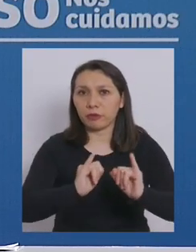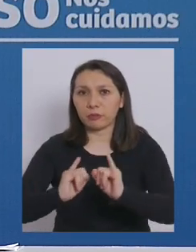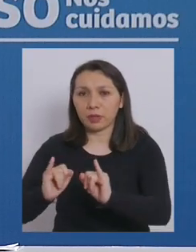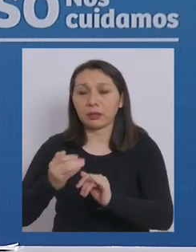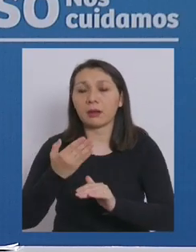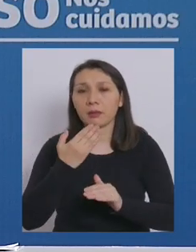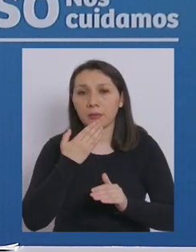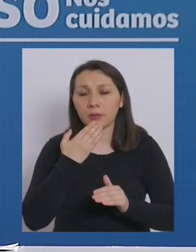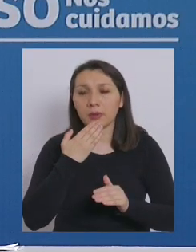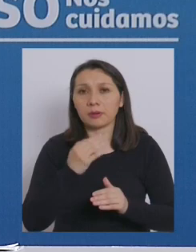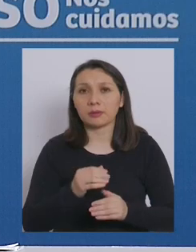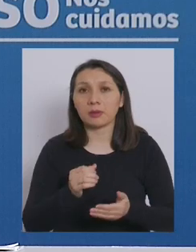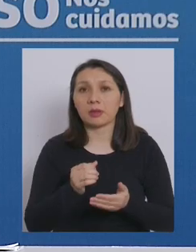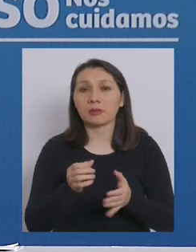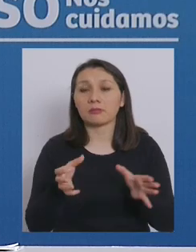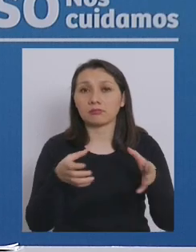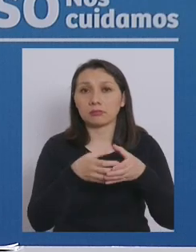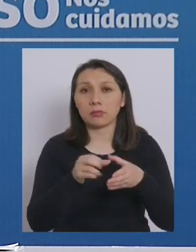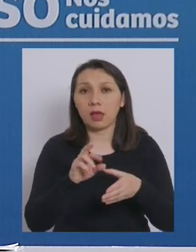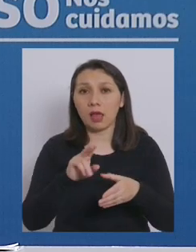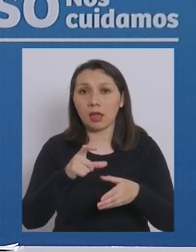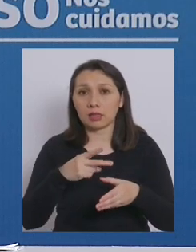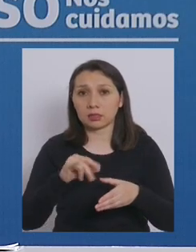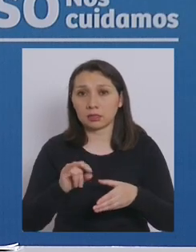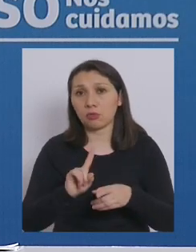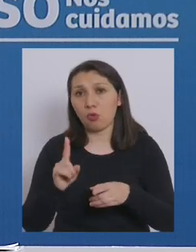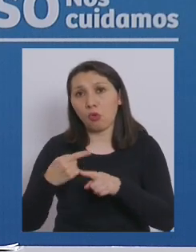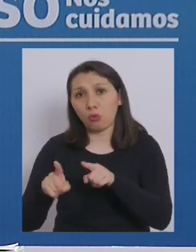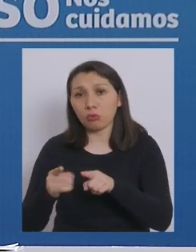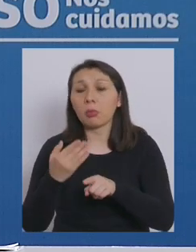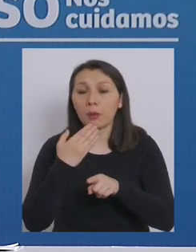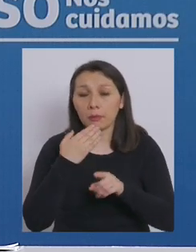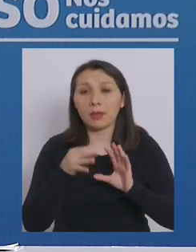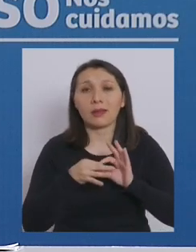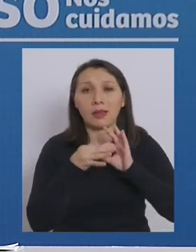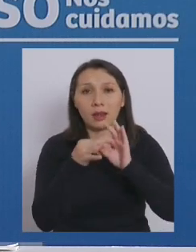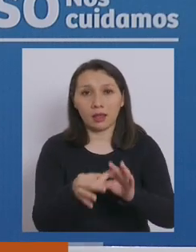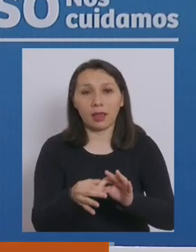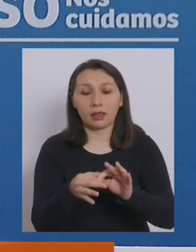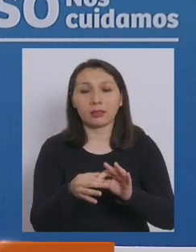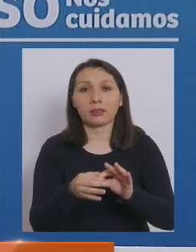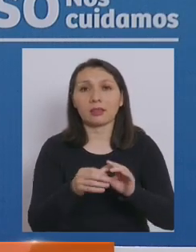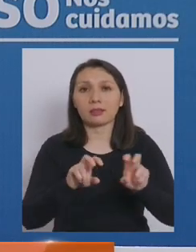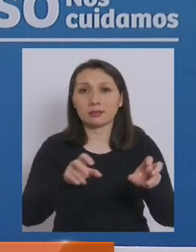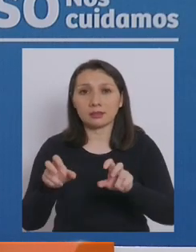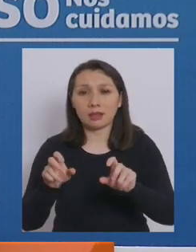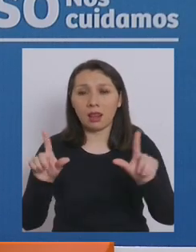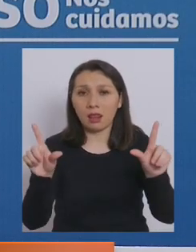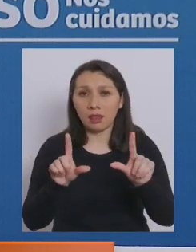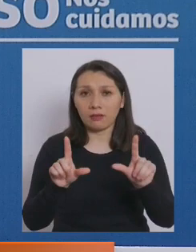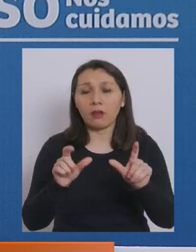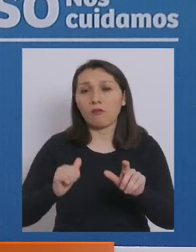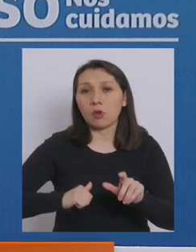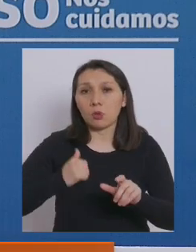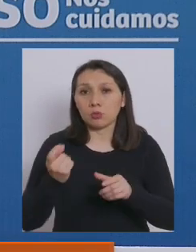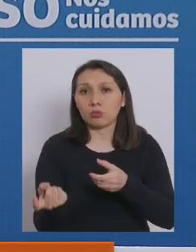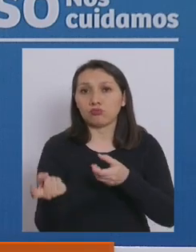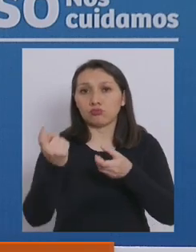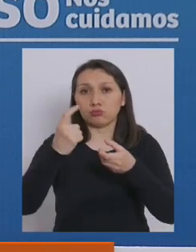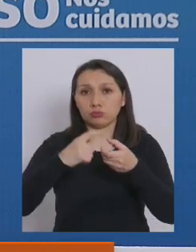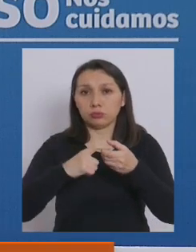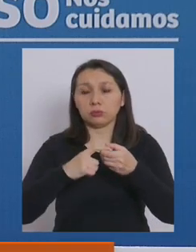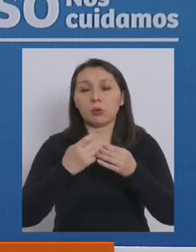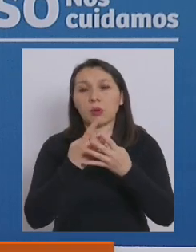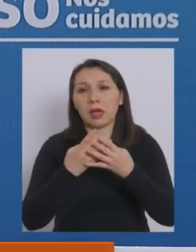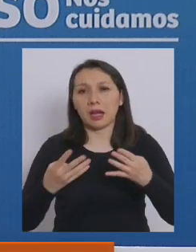tanto las asociadas a Archie como no Archie, y también agradecer a los canales que en forma voluntaria se unen a